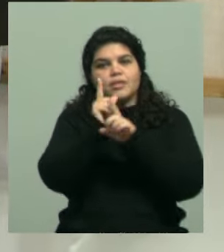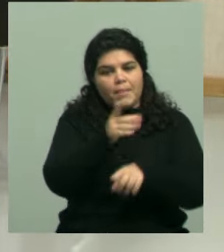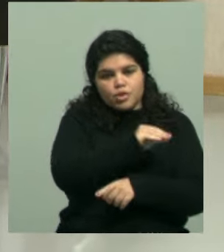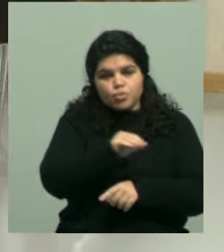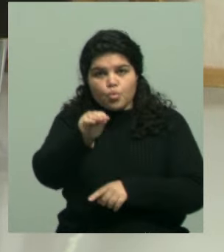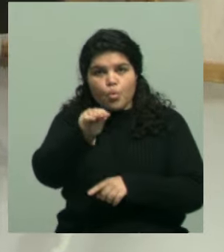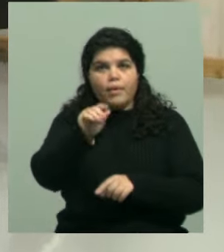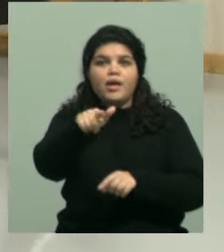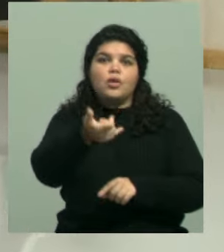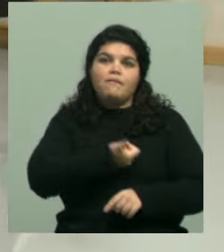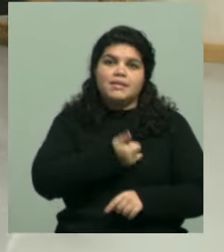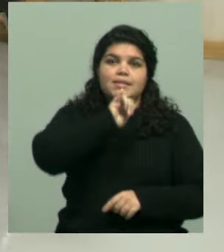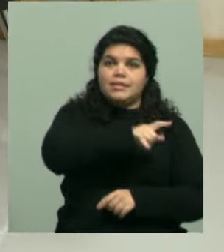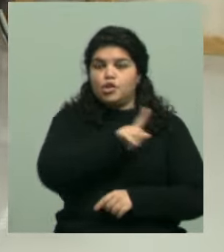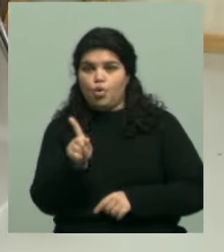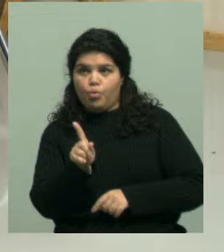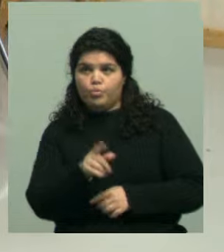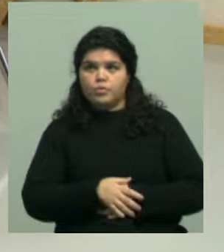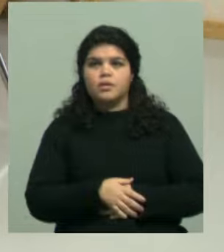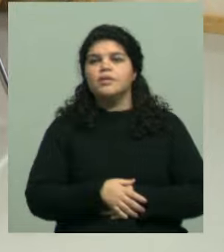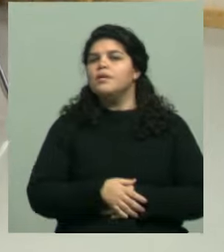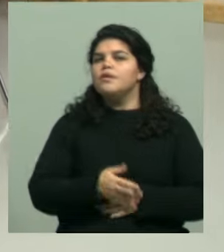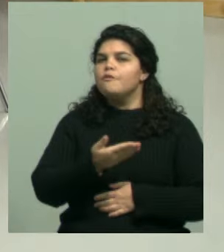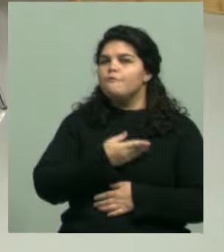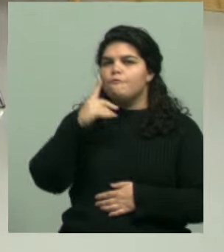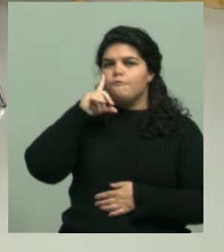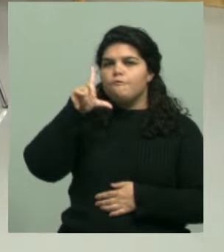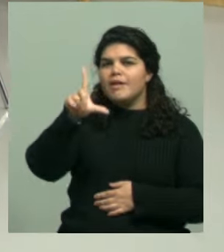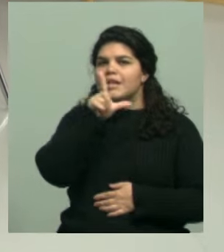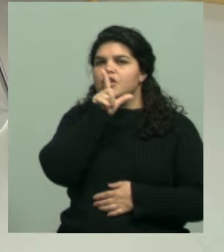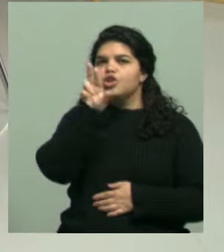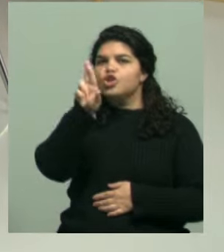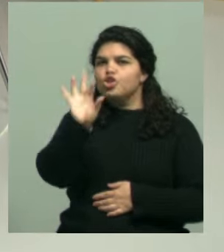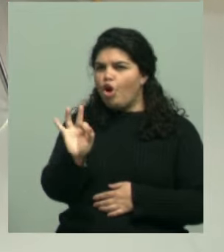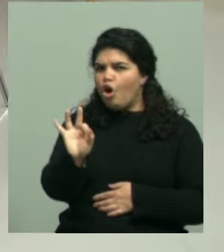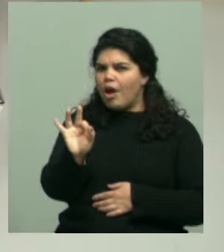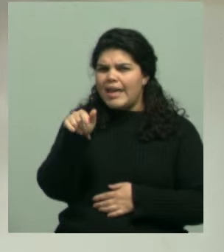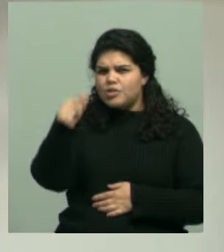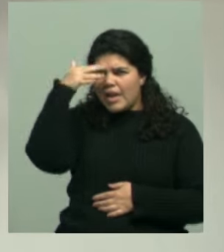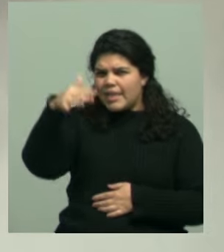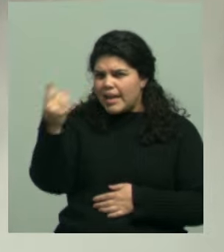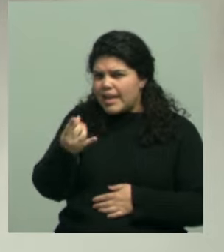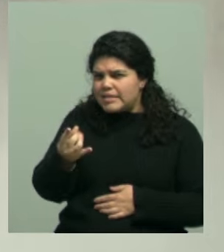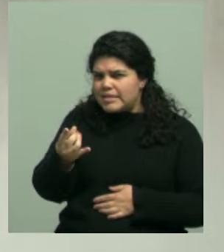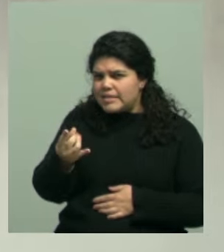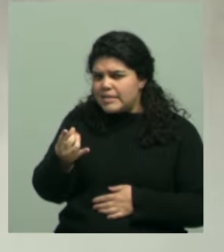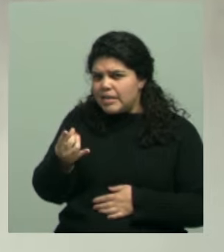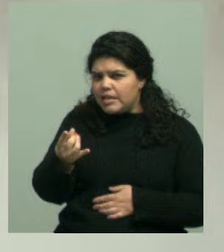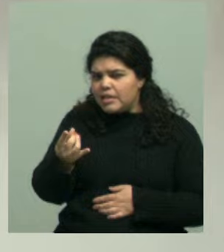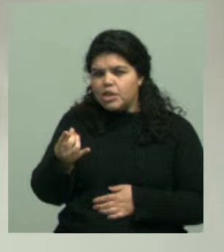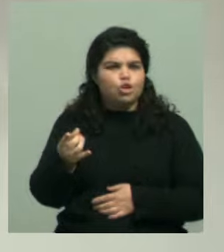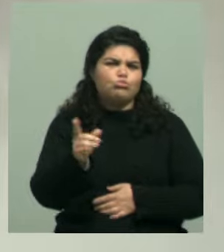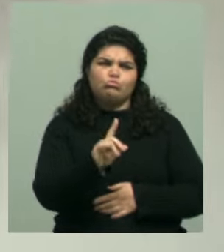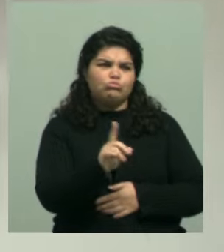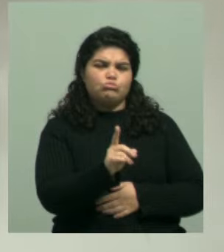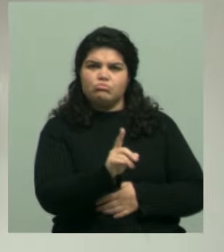por ejemplo, inteligencia artificial? No. ¿No? No, no, no, no. No. Creo que no. no. Creo como que al ser